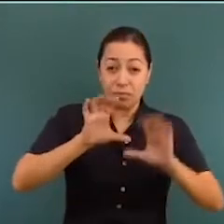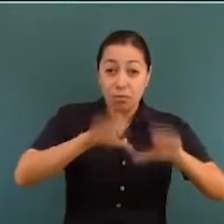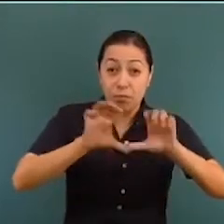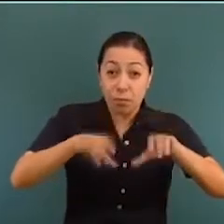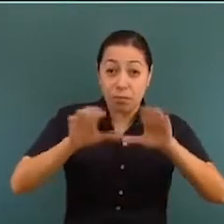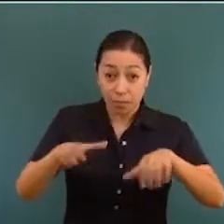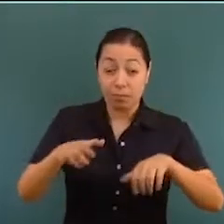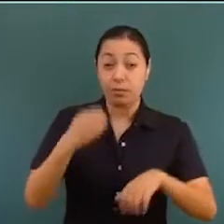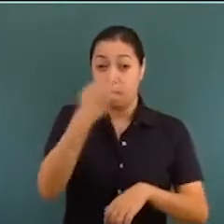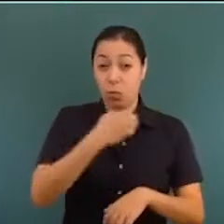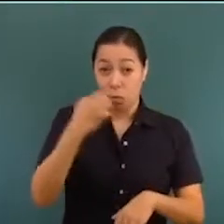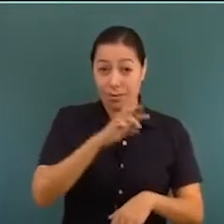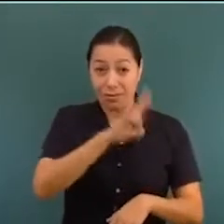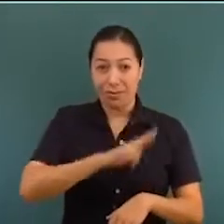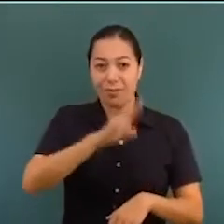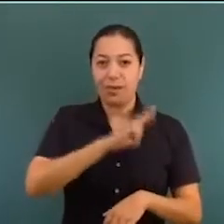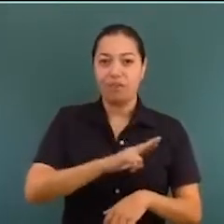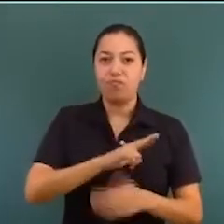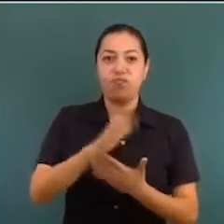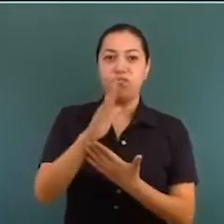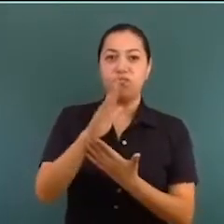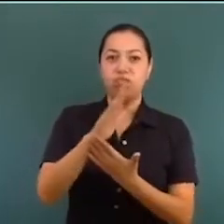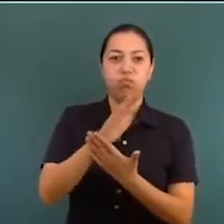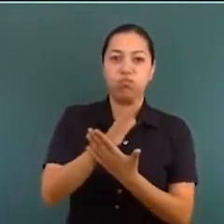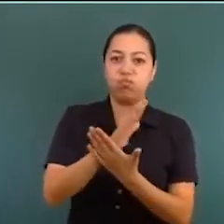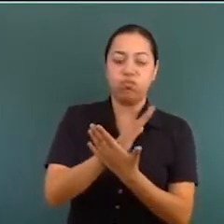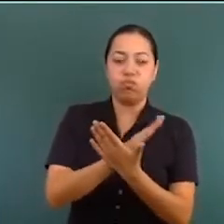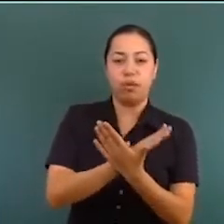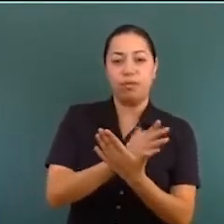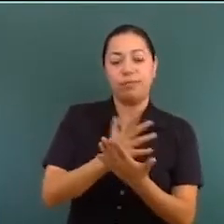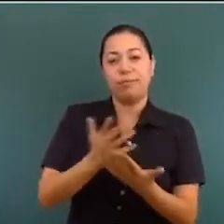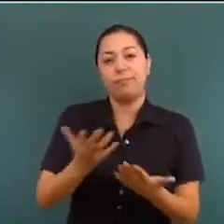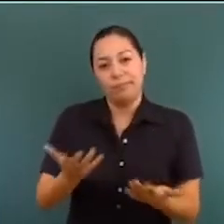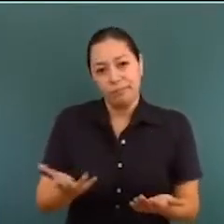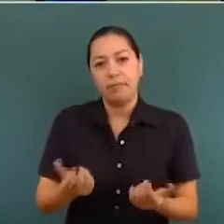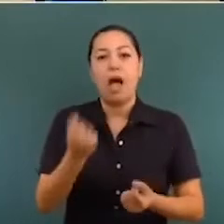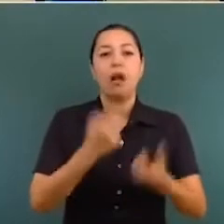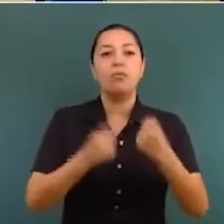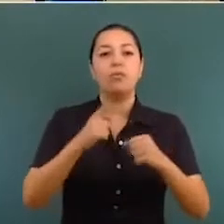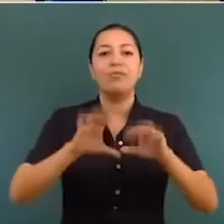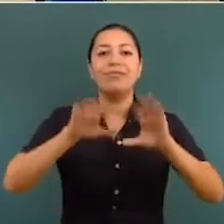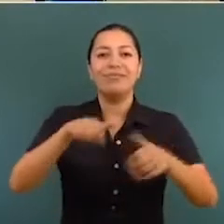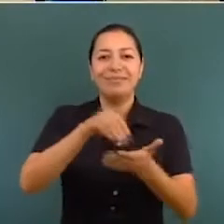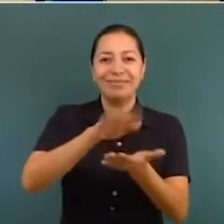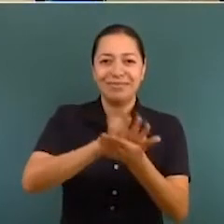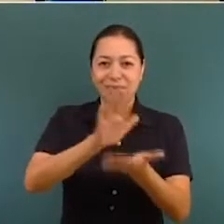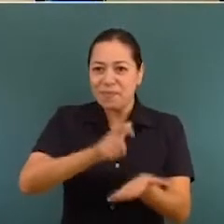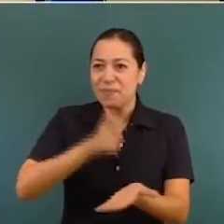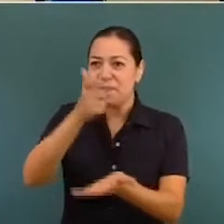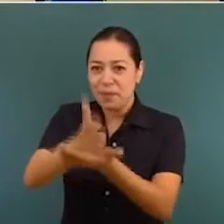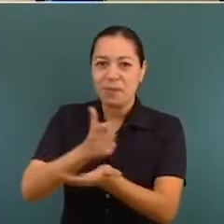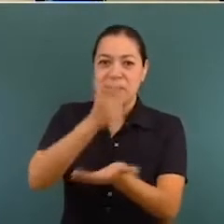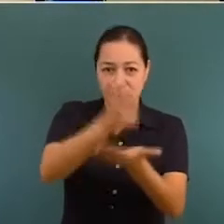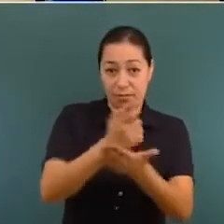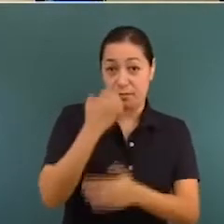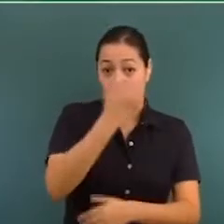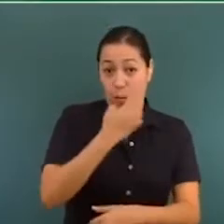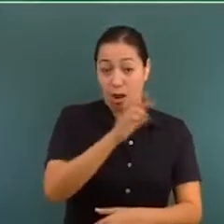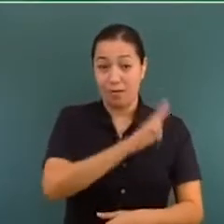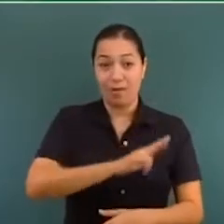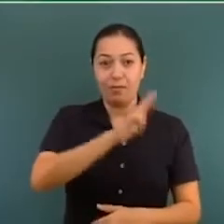privadas, es decir, disminución de inscripciones en escuelas particulares.